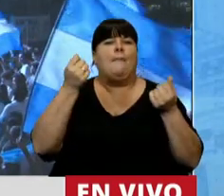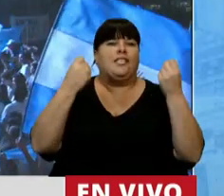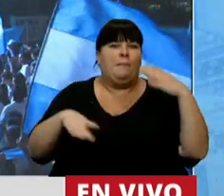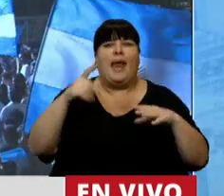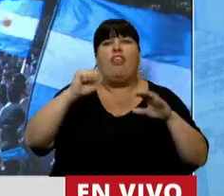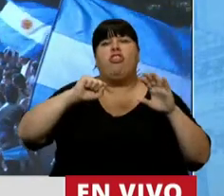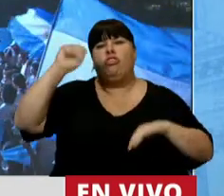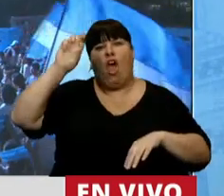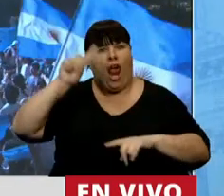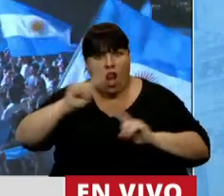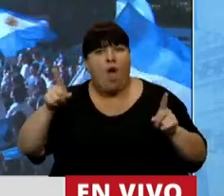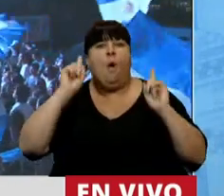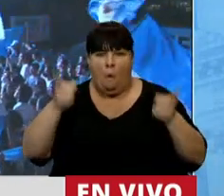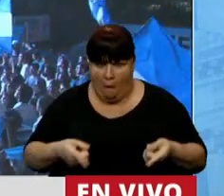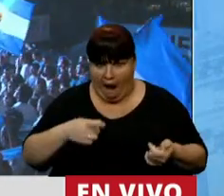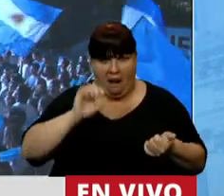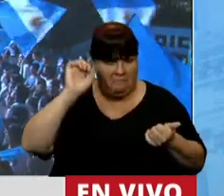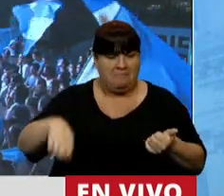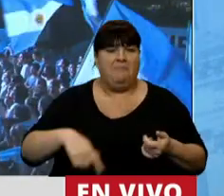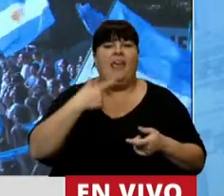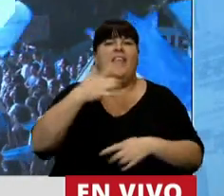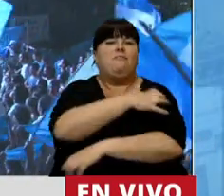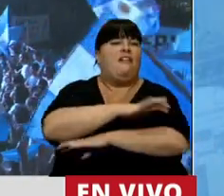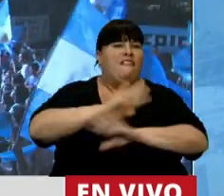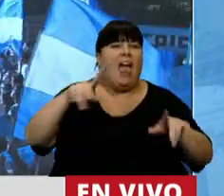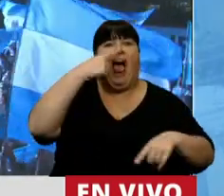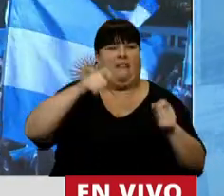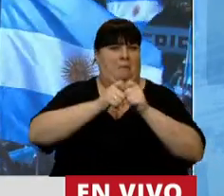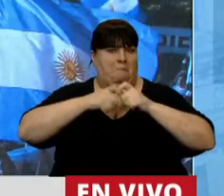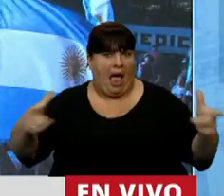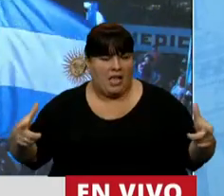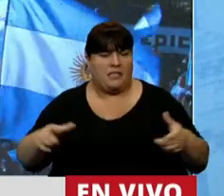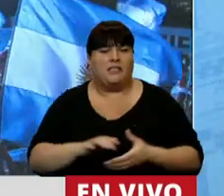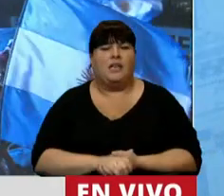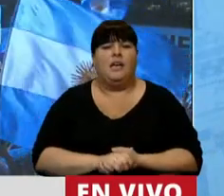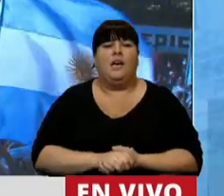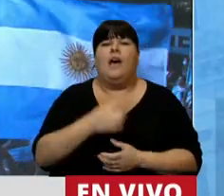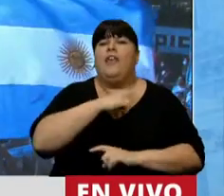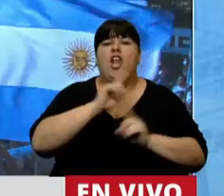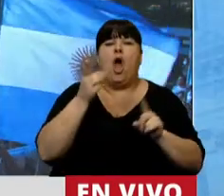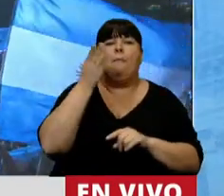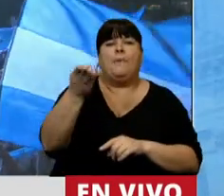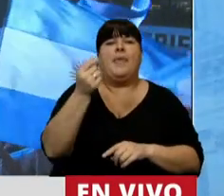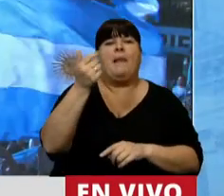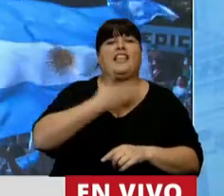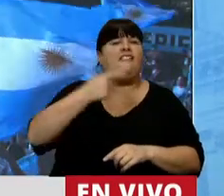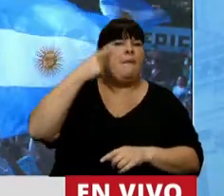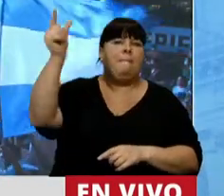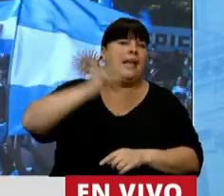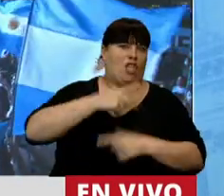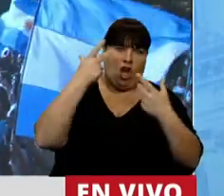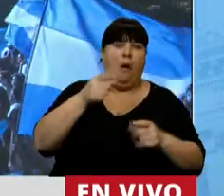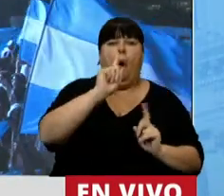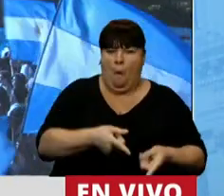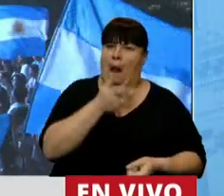y devaluó. Vamos a terminar con la pobreza y aumentó. No vamos a pedir plata al FMI,